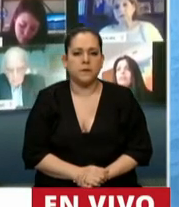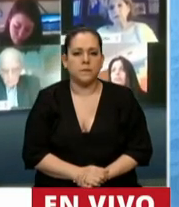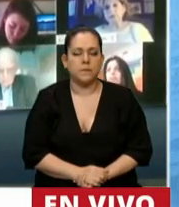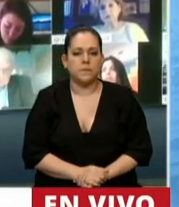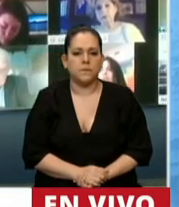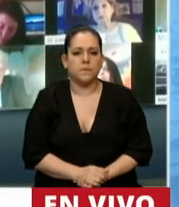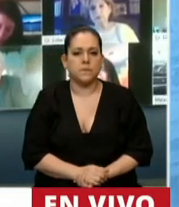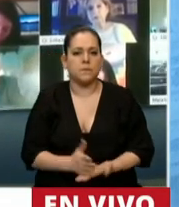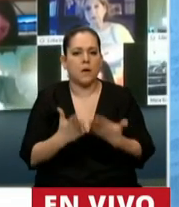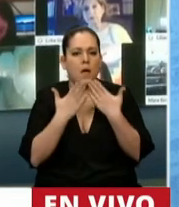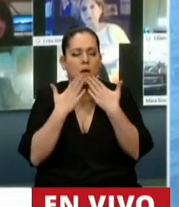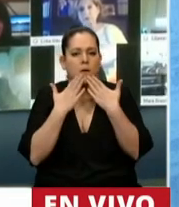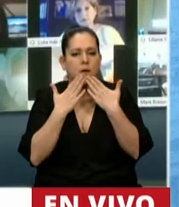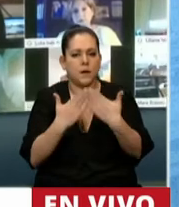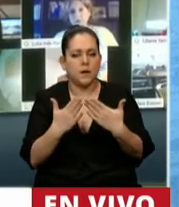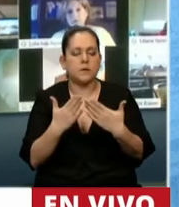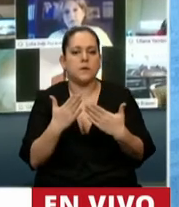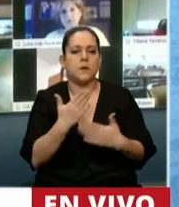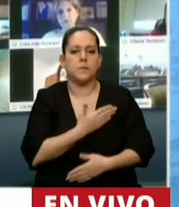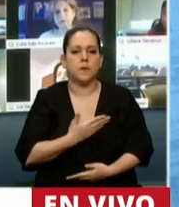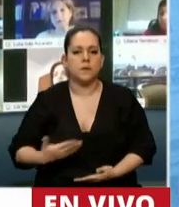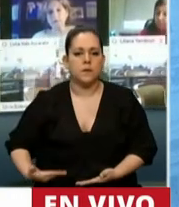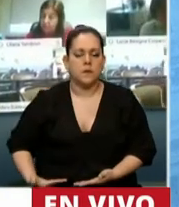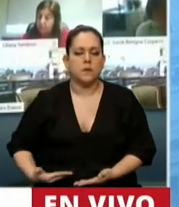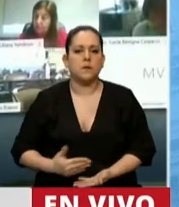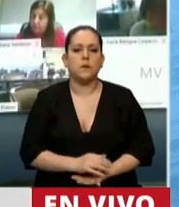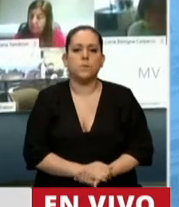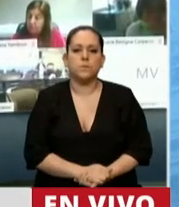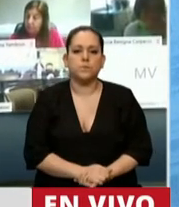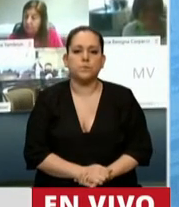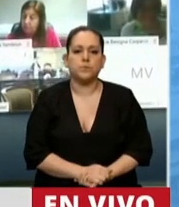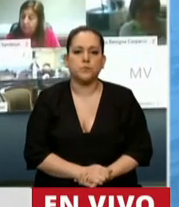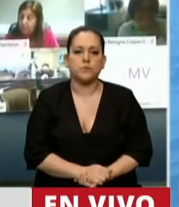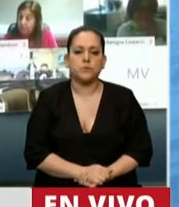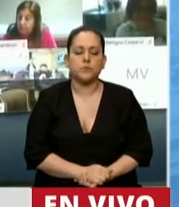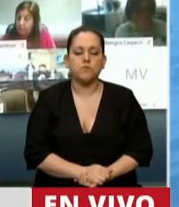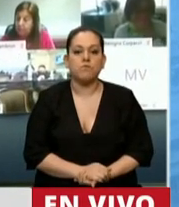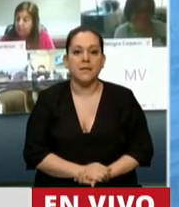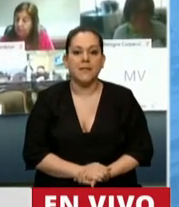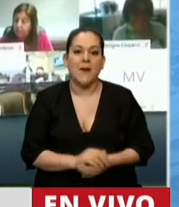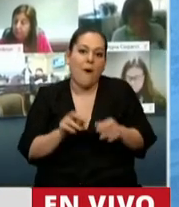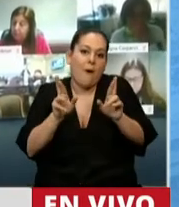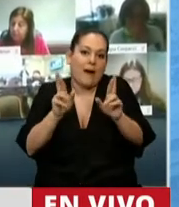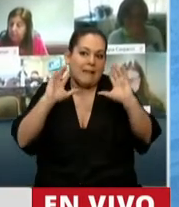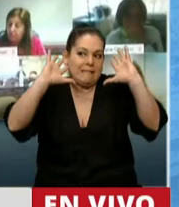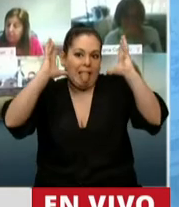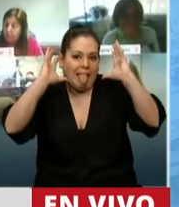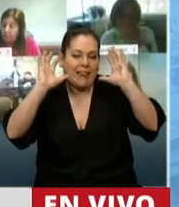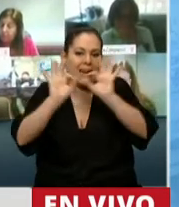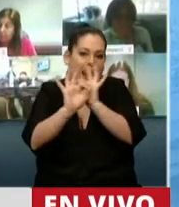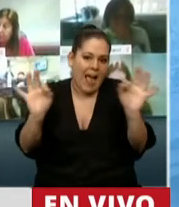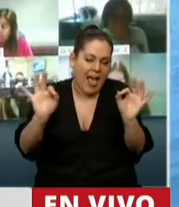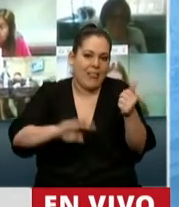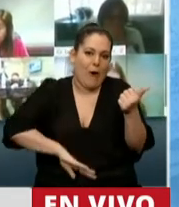Gracias, Presidente. Bueno, espero que no se irrite nadie, que nadie se ofenda.